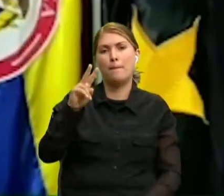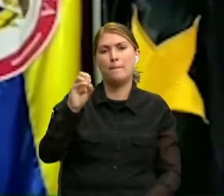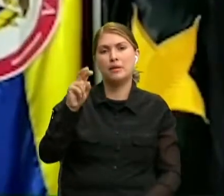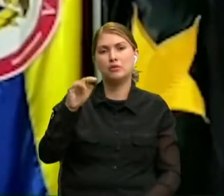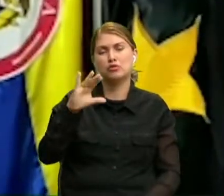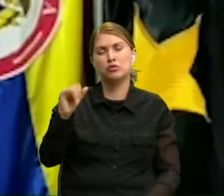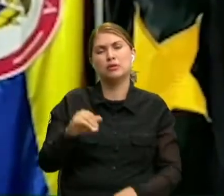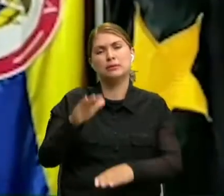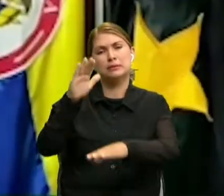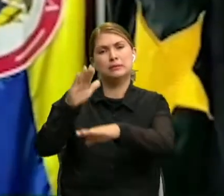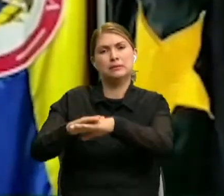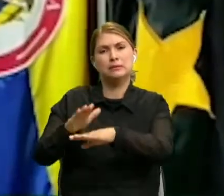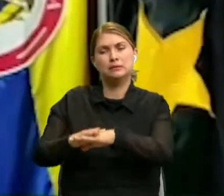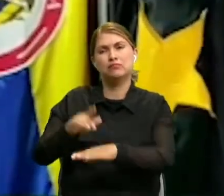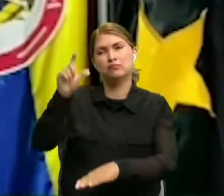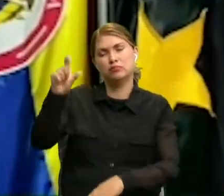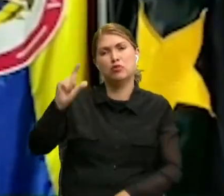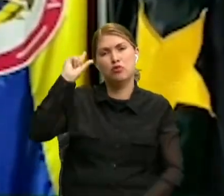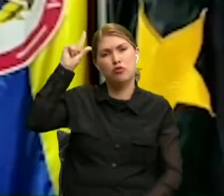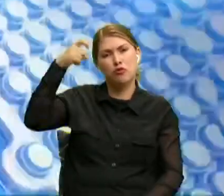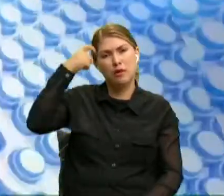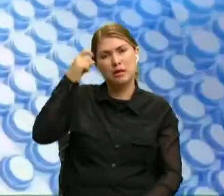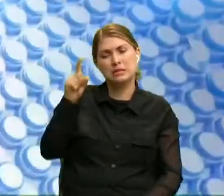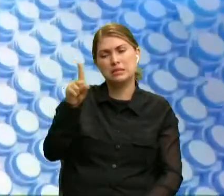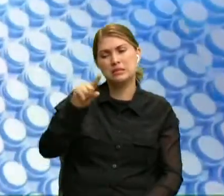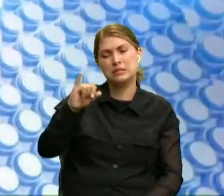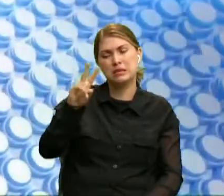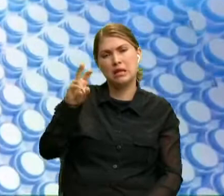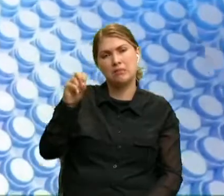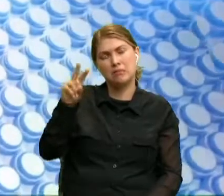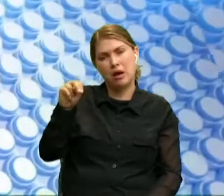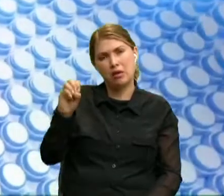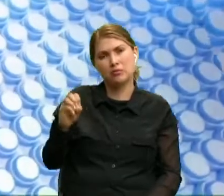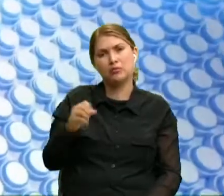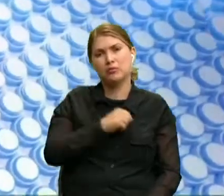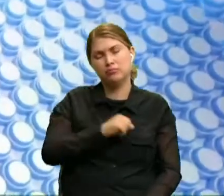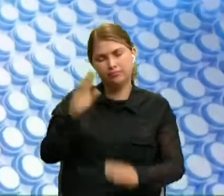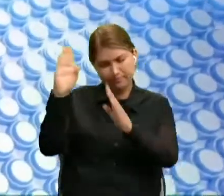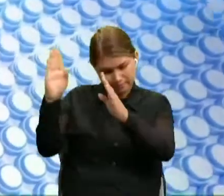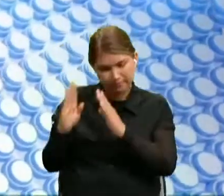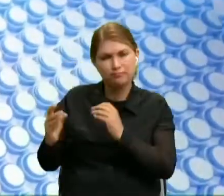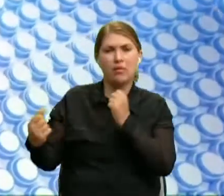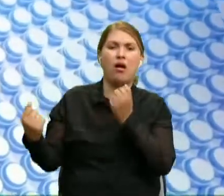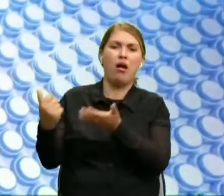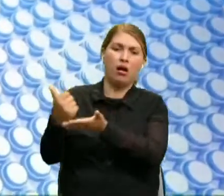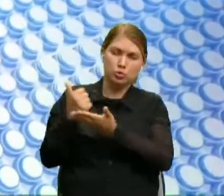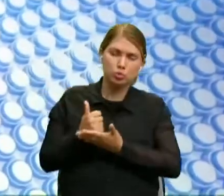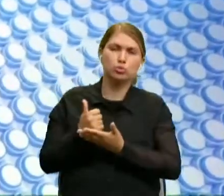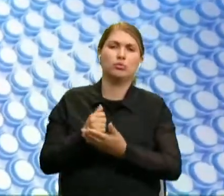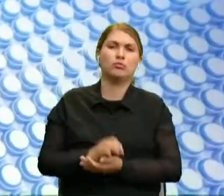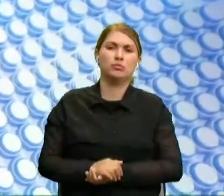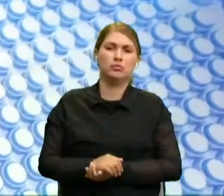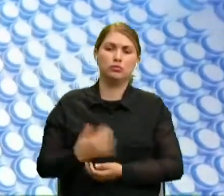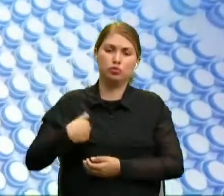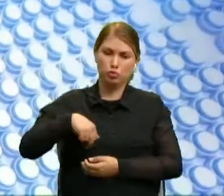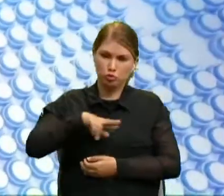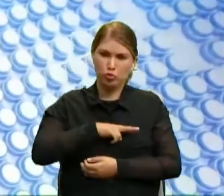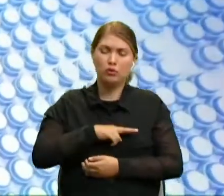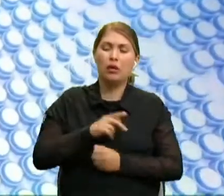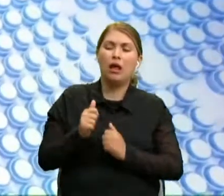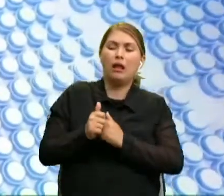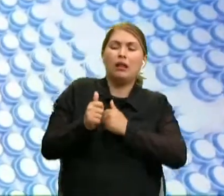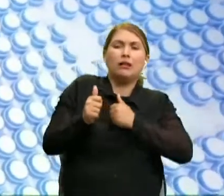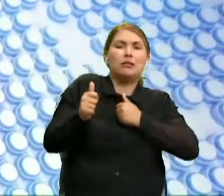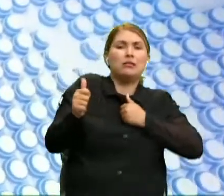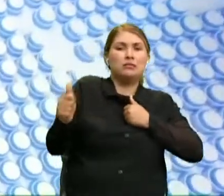Es un llamado al señor gobernador Silvano Serrano para que nos tiendan la mano, para que nos ayuden. Nosotros desde la estancia